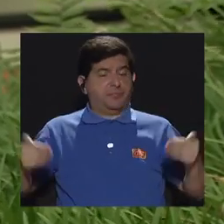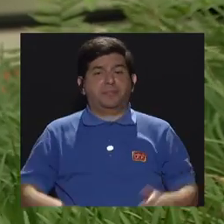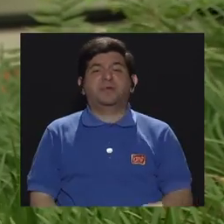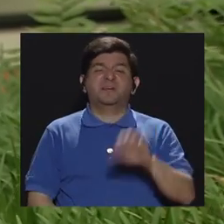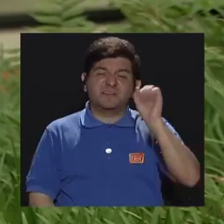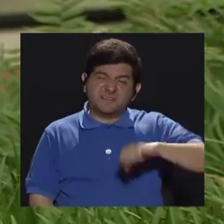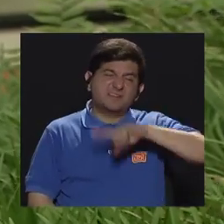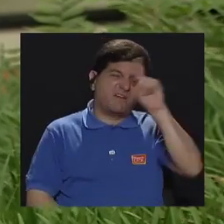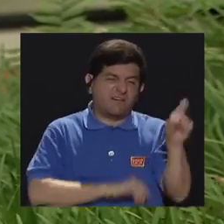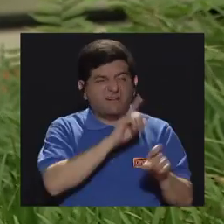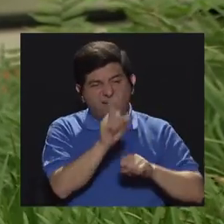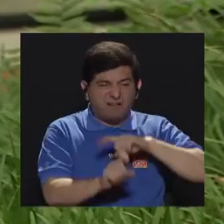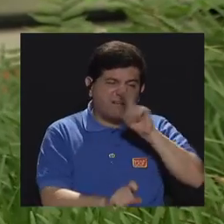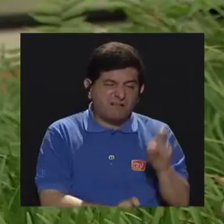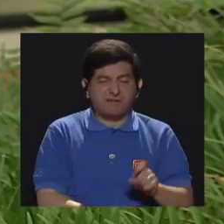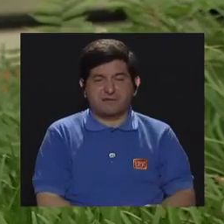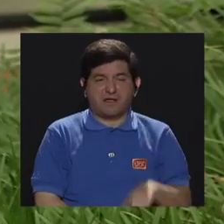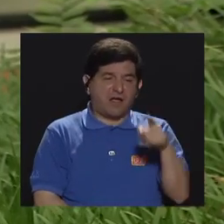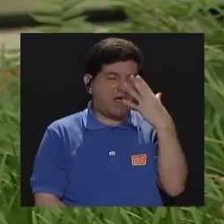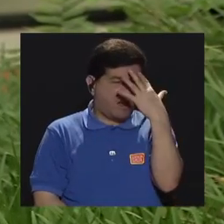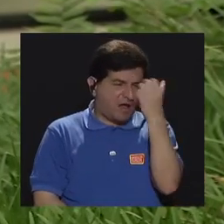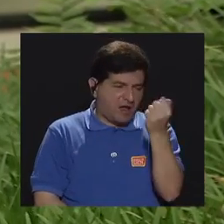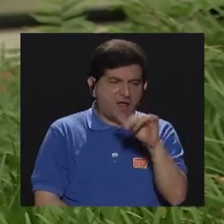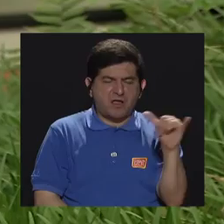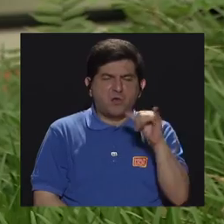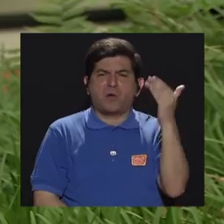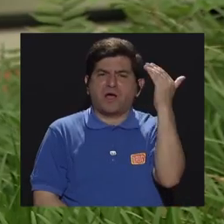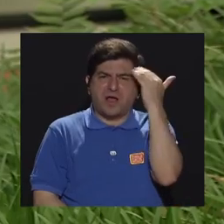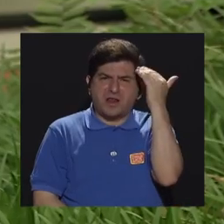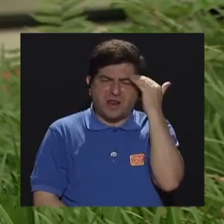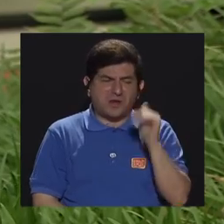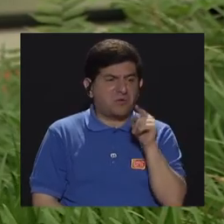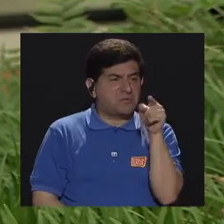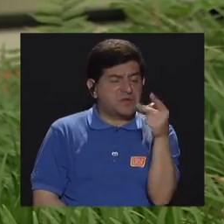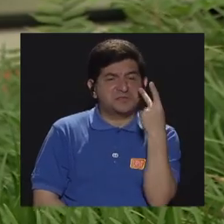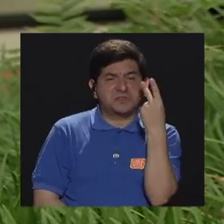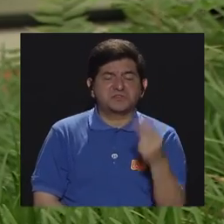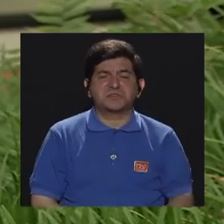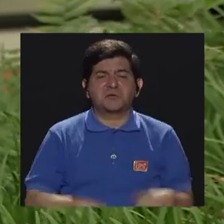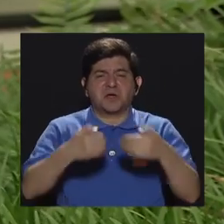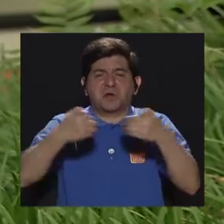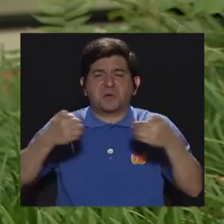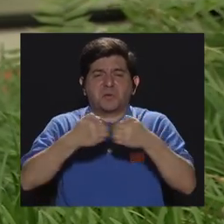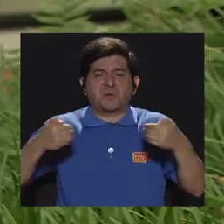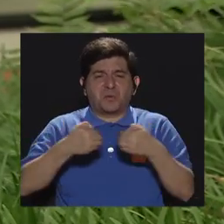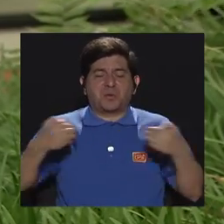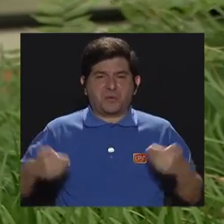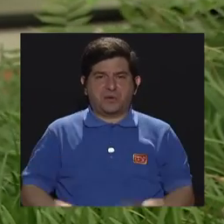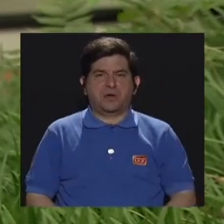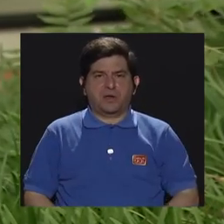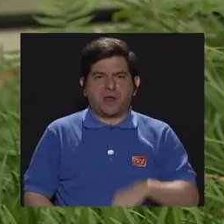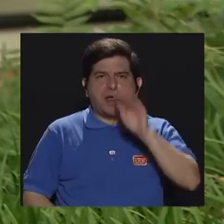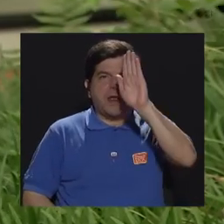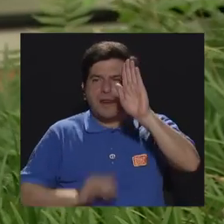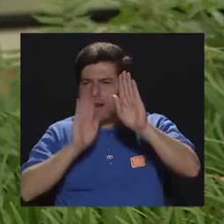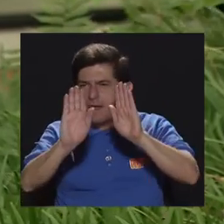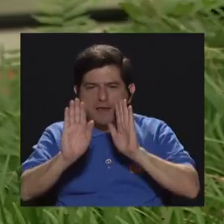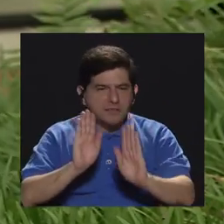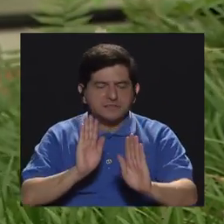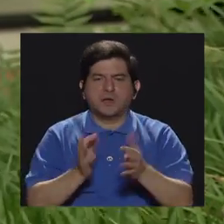lo tiene el cuestionario. El cuestionario, además del memorístico, los conocimientos ahí se ven de forma aislada. Entonces, el esquema es muy importante.